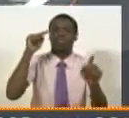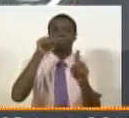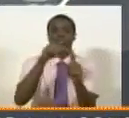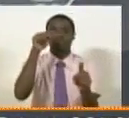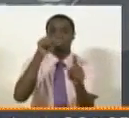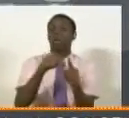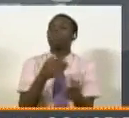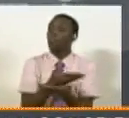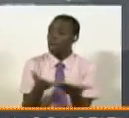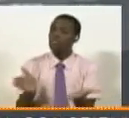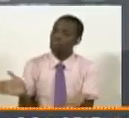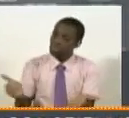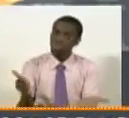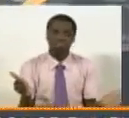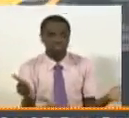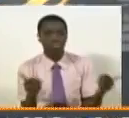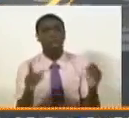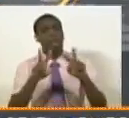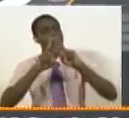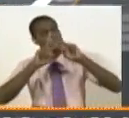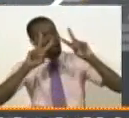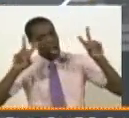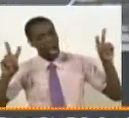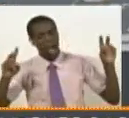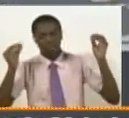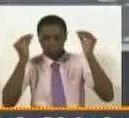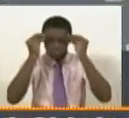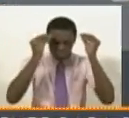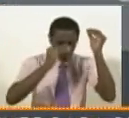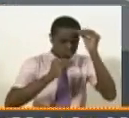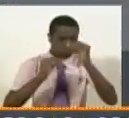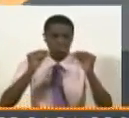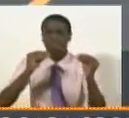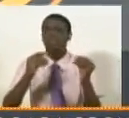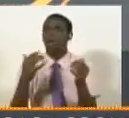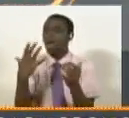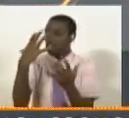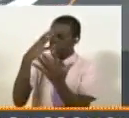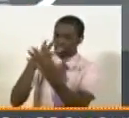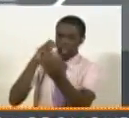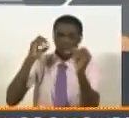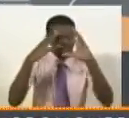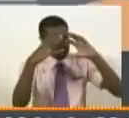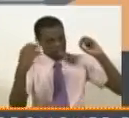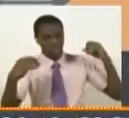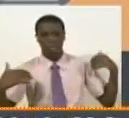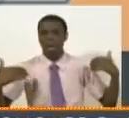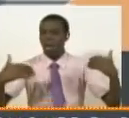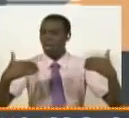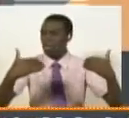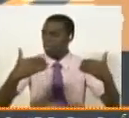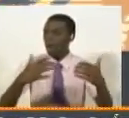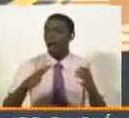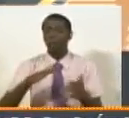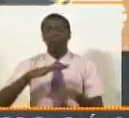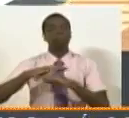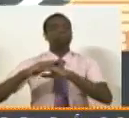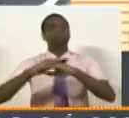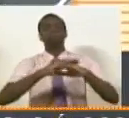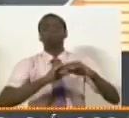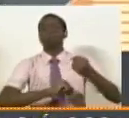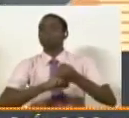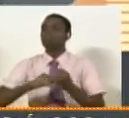la calma, a la cordura, al entendimiento, a la convivencia solidaria y seguir garantizando la paz del pueblo venezolano.